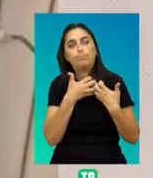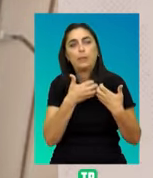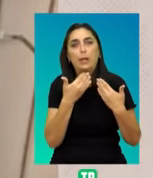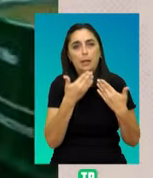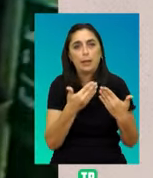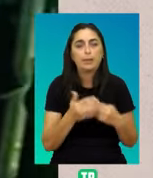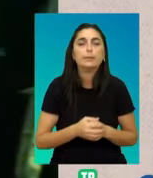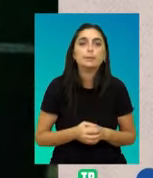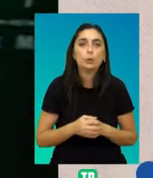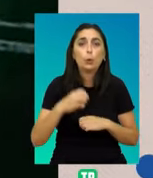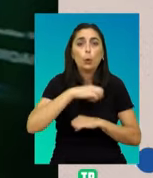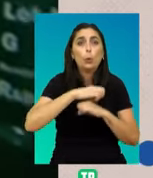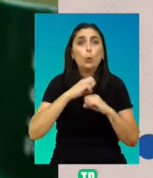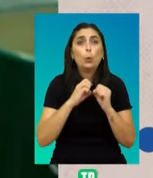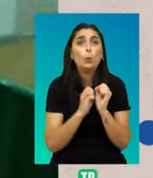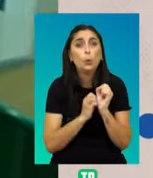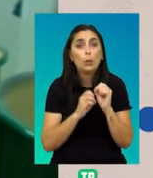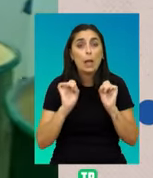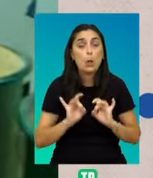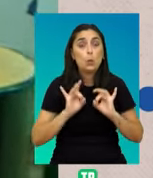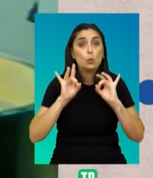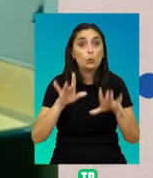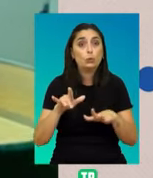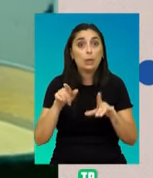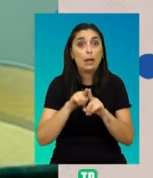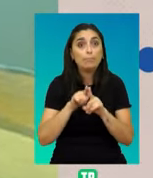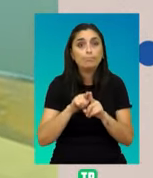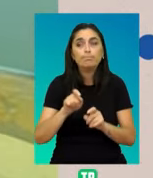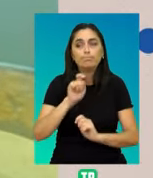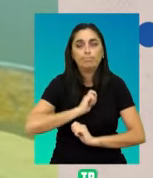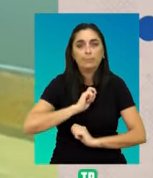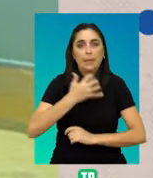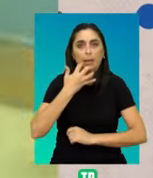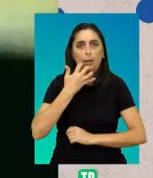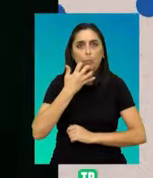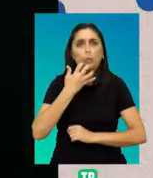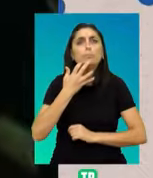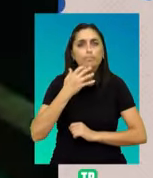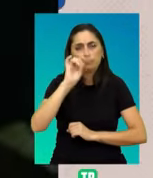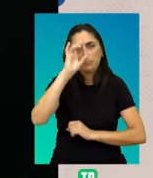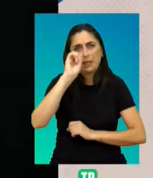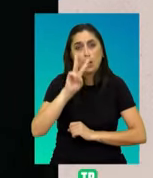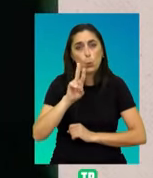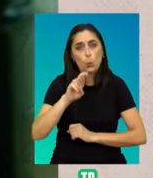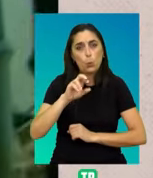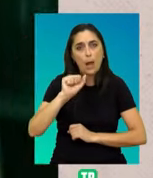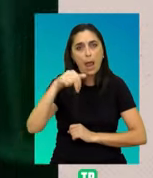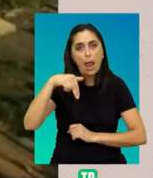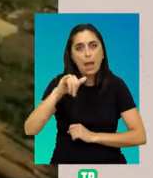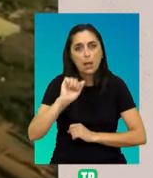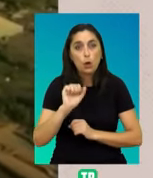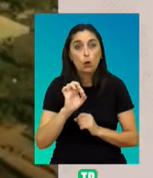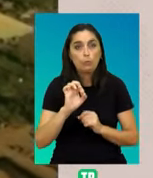En materia nuclear, Australia del Sur nos dio un buen ejemplo. Alberga una de las mayores minas de uranio del mundo para su